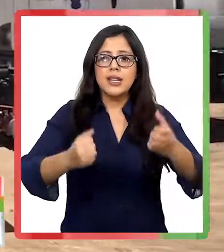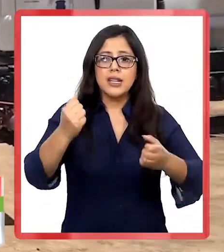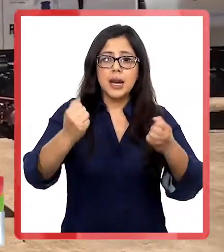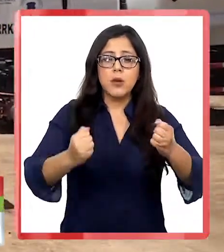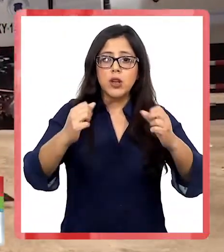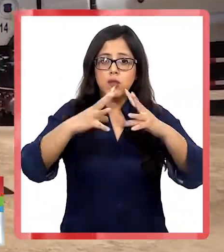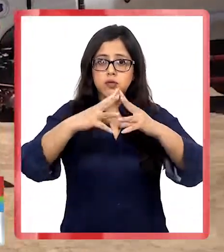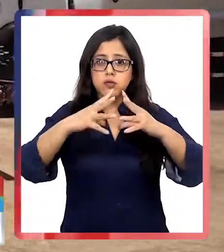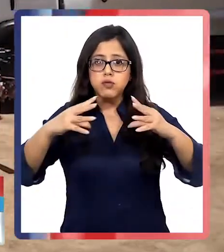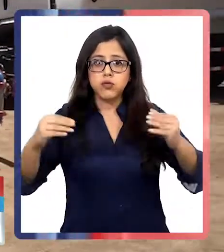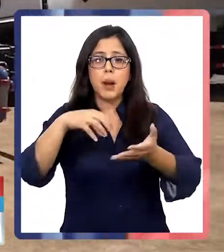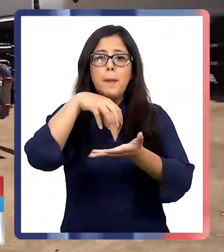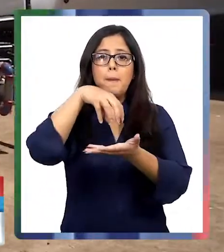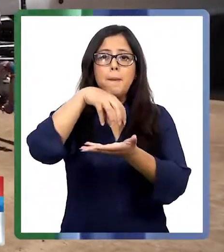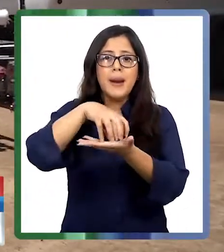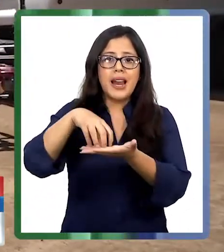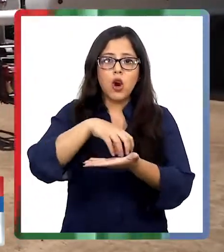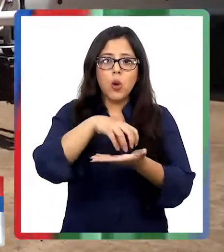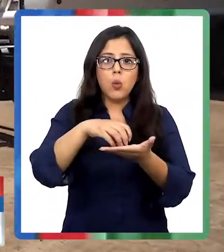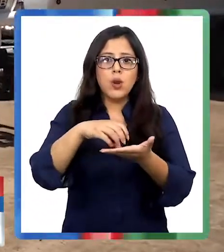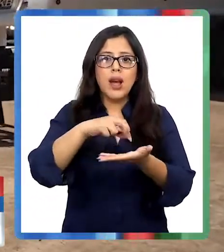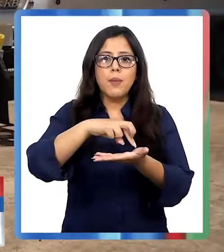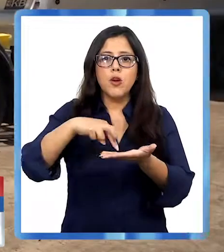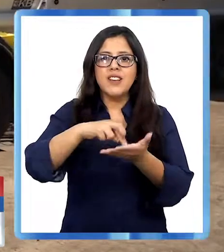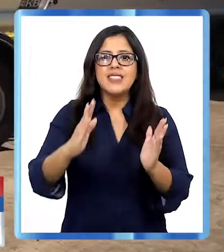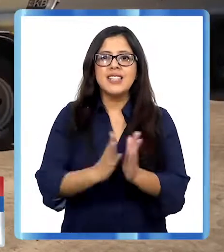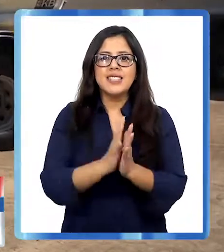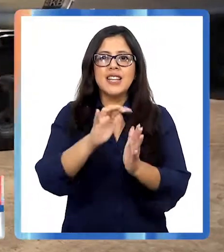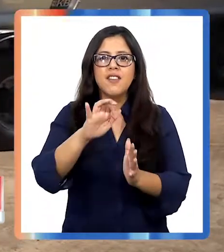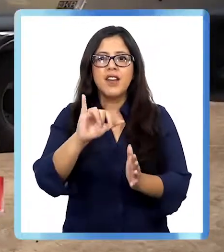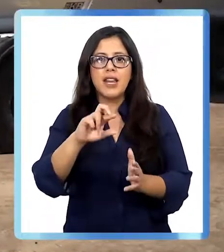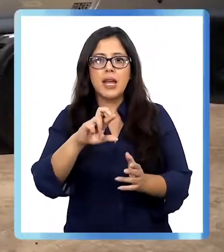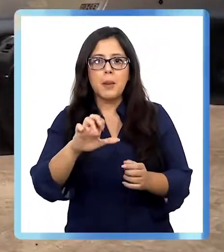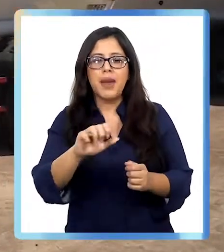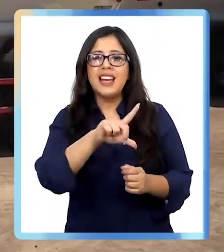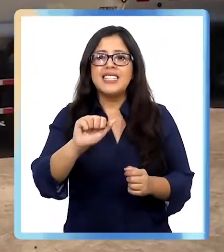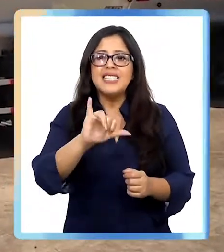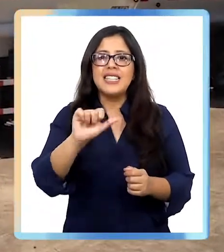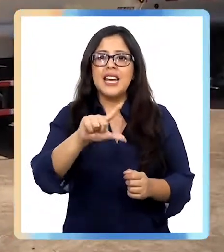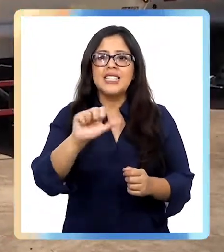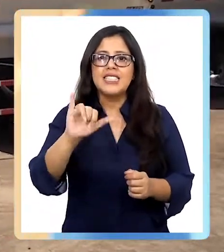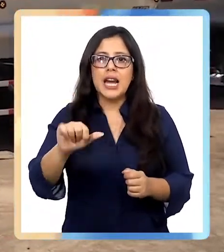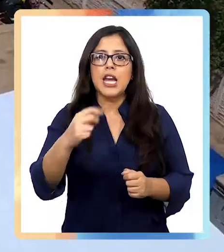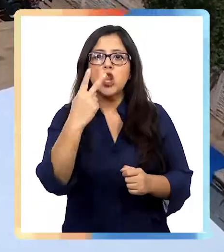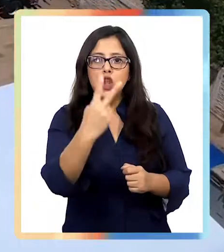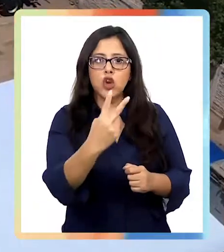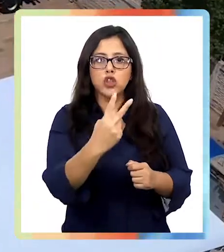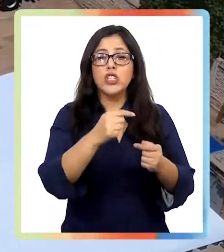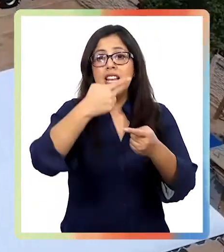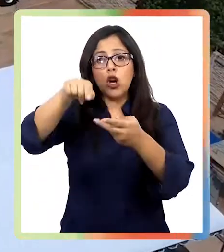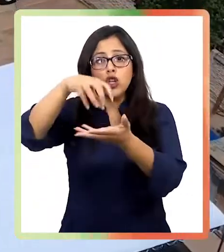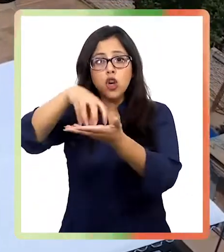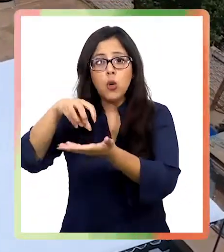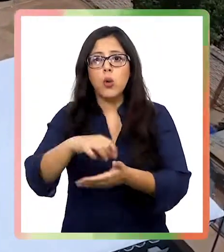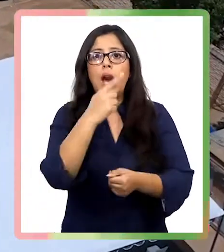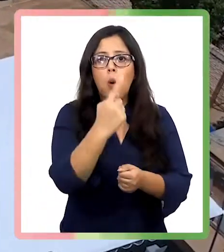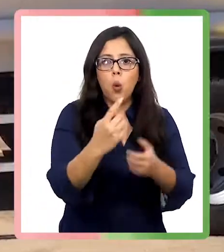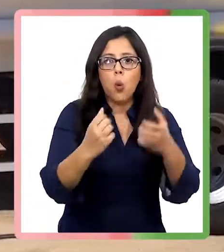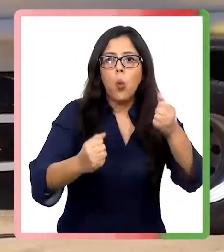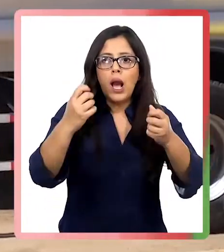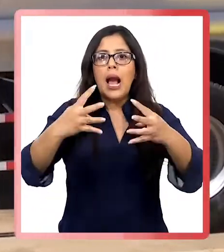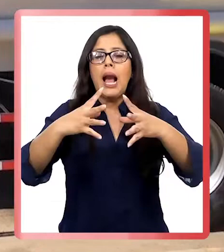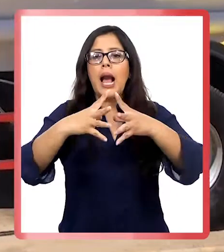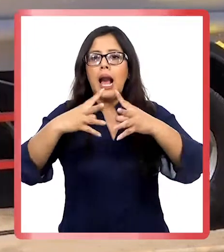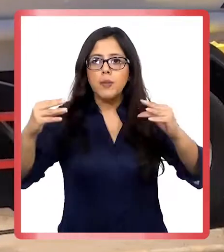camiones aljibes para todas las comunas de la provincia de San Felipe. Yayay recibió dos camiones, mientras que las demás comunas un camión cada una.